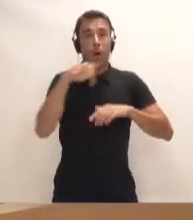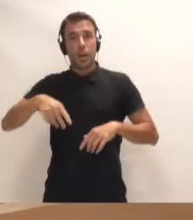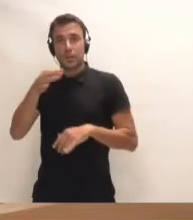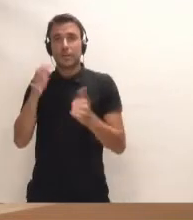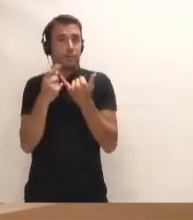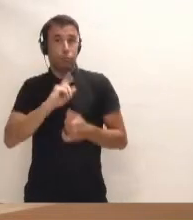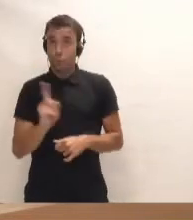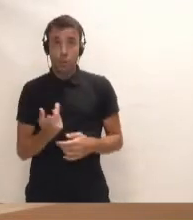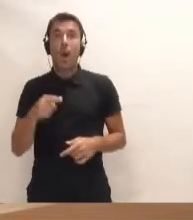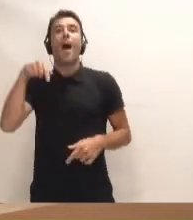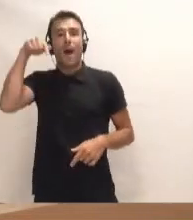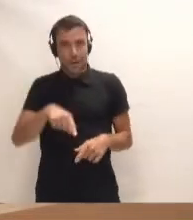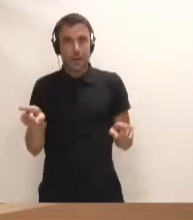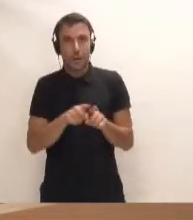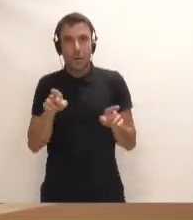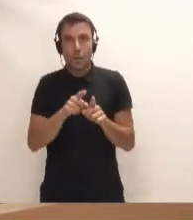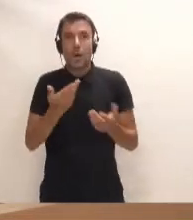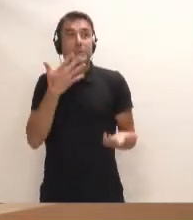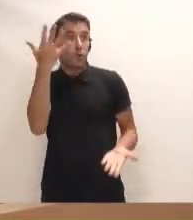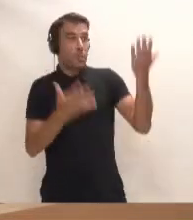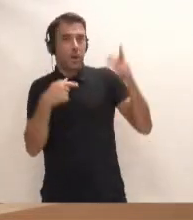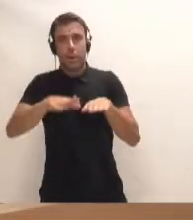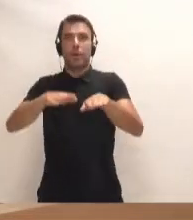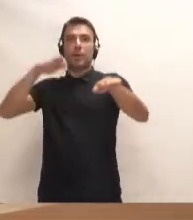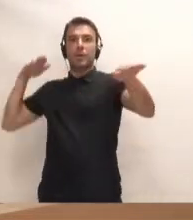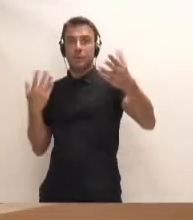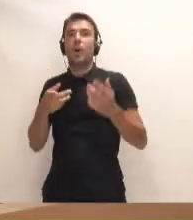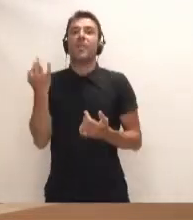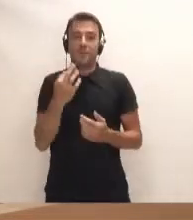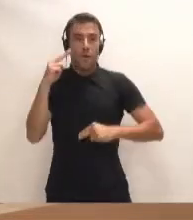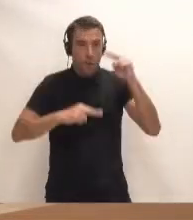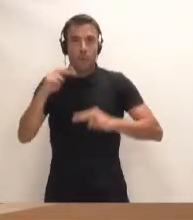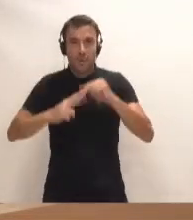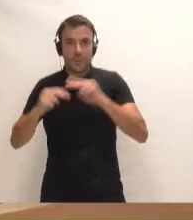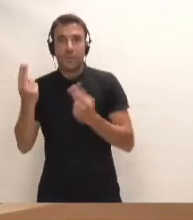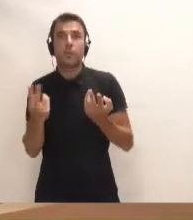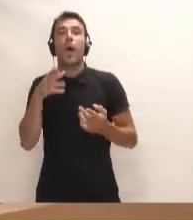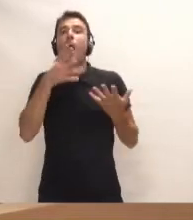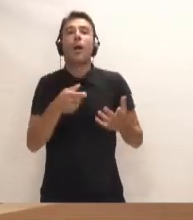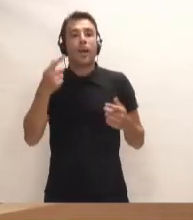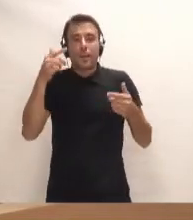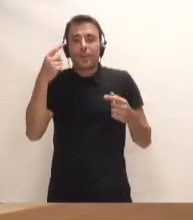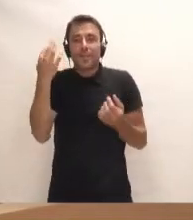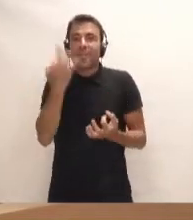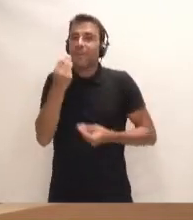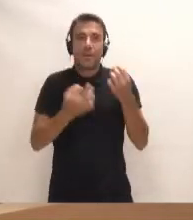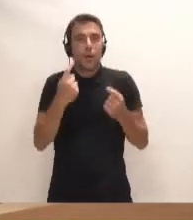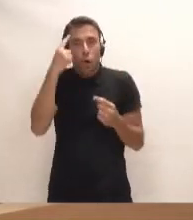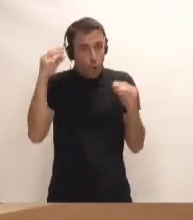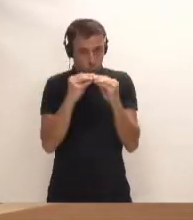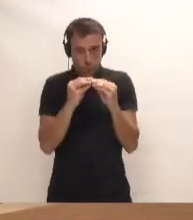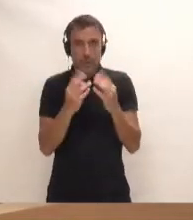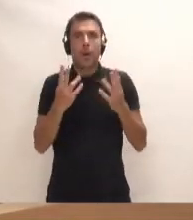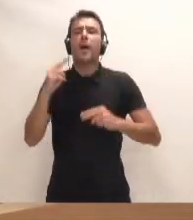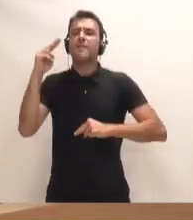nosotros tenemos todavía muchos retrasos y tenemos muchísimas cosas que hacer. Y ahí impera la cordura. Las infraestructuras sí, pero